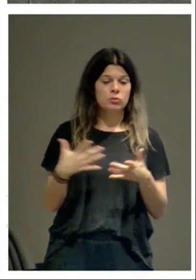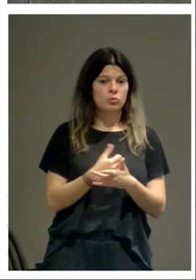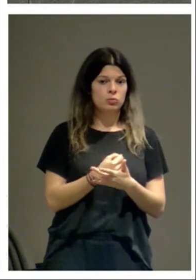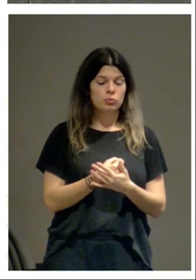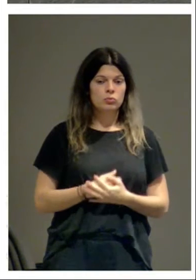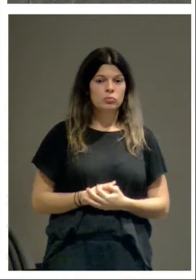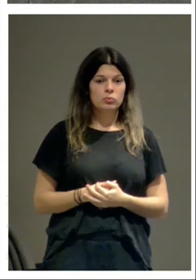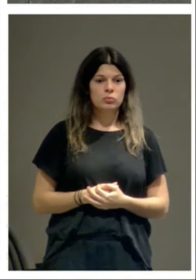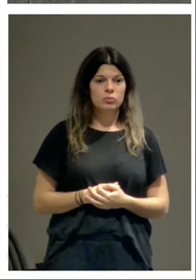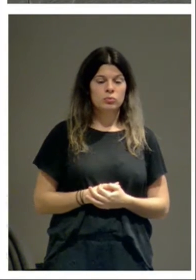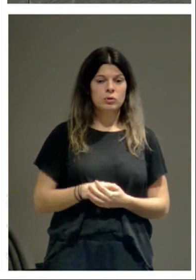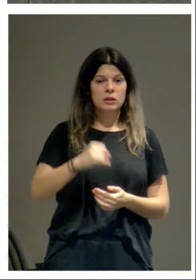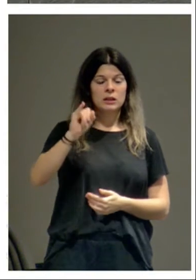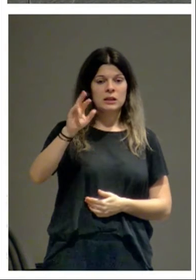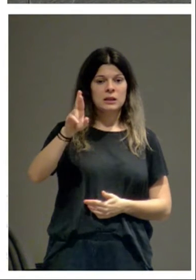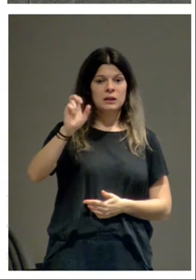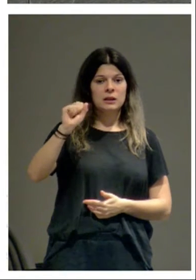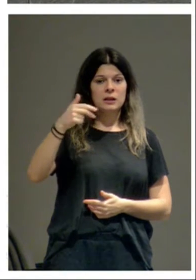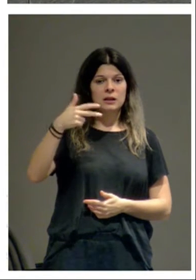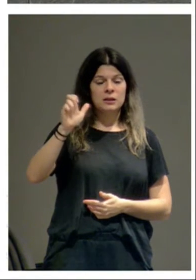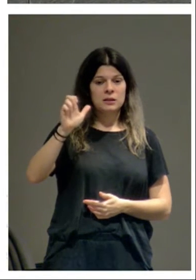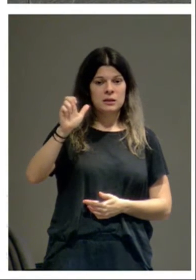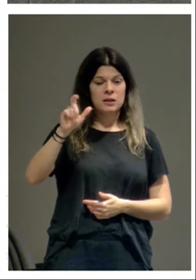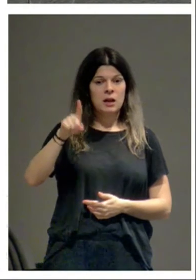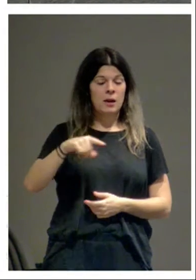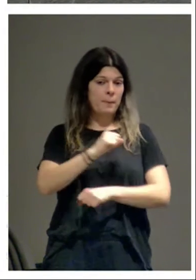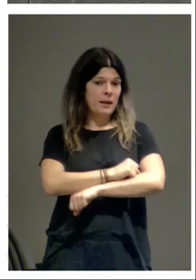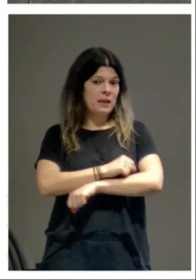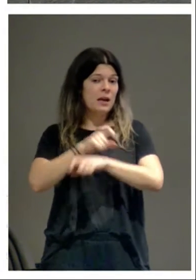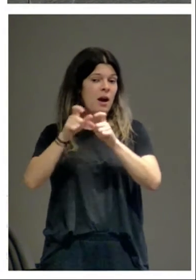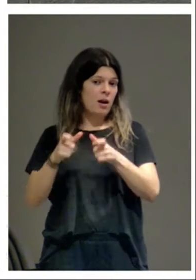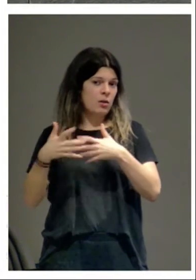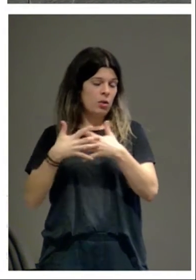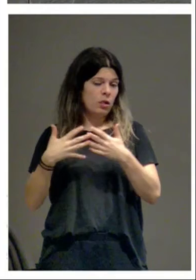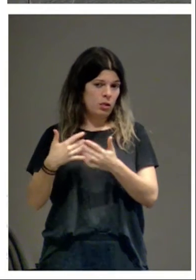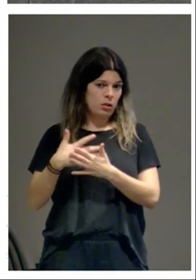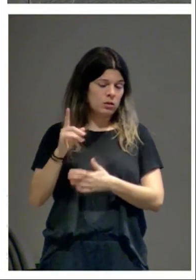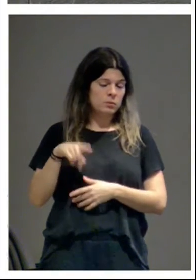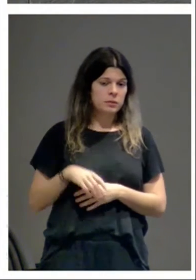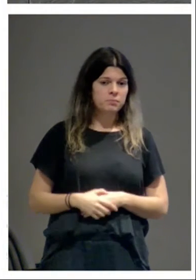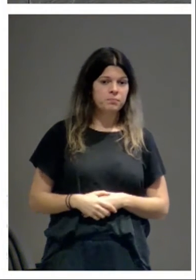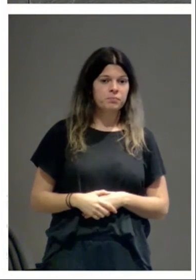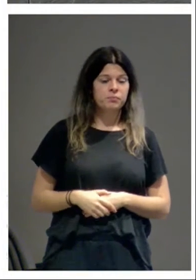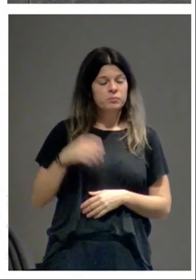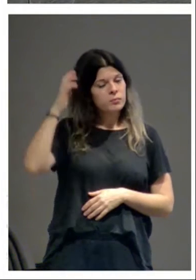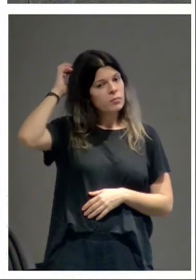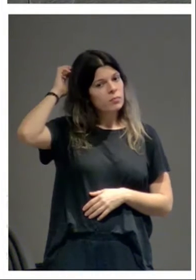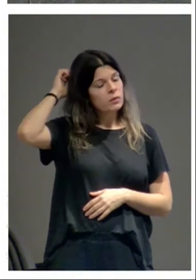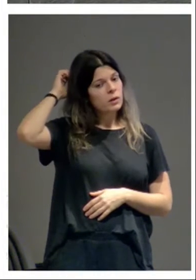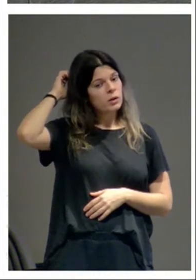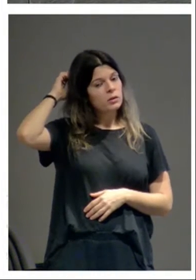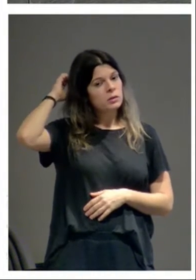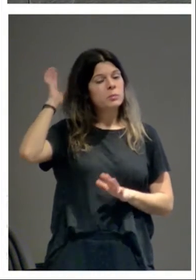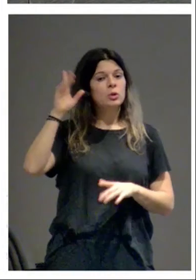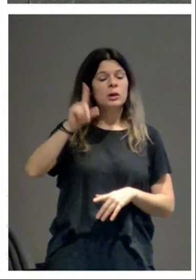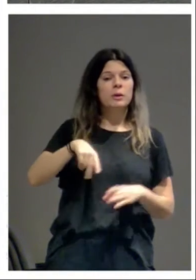Y en Iratxe tenemos ventanas y arcos ciegos combinados. Pero es que también tenemos